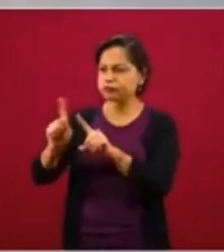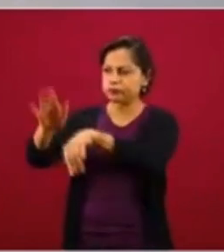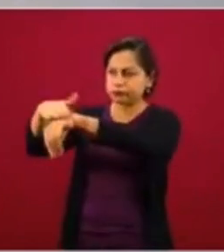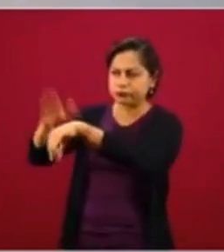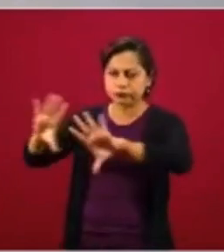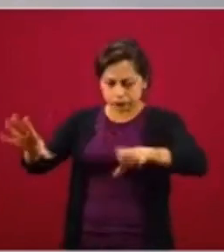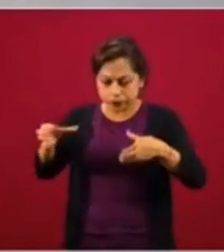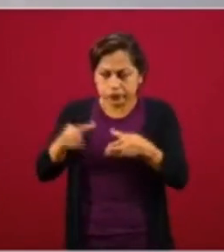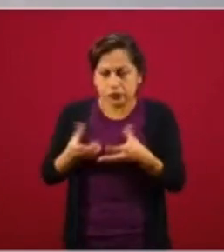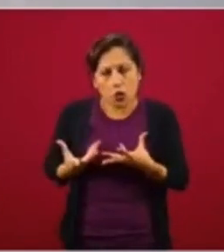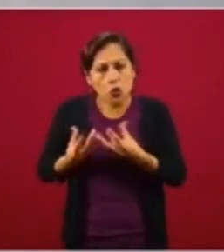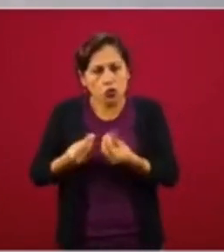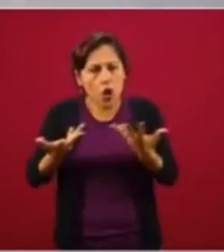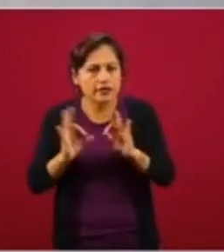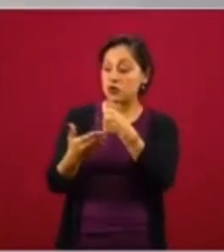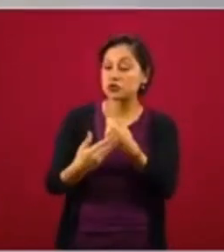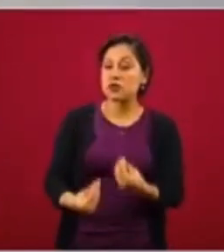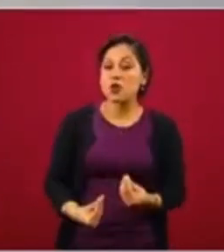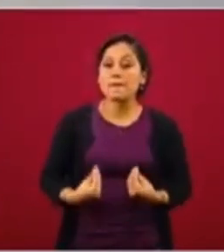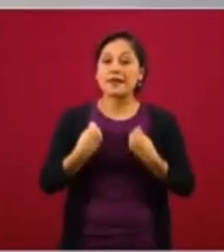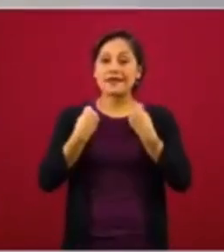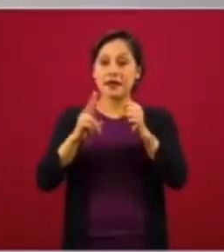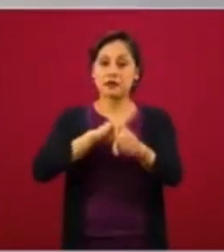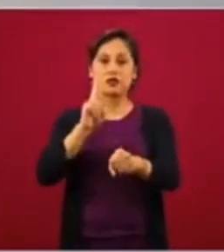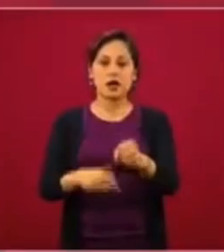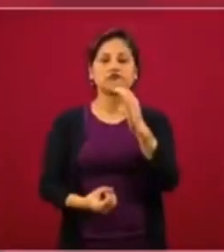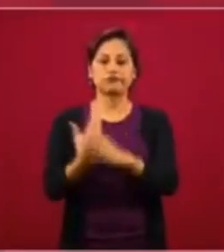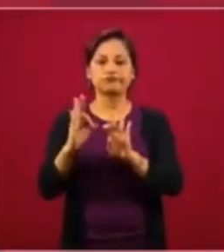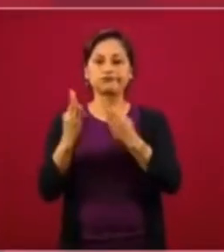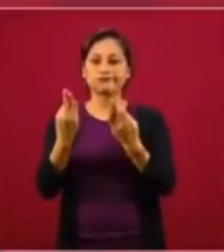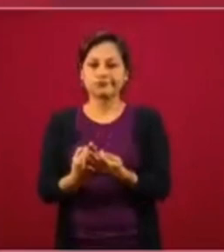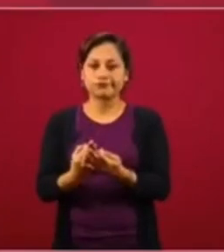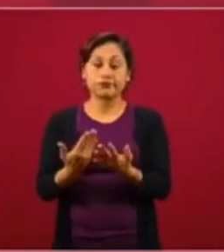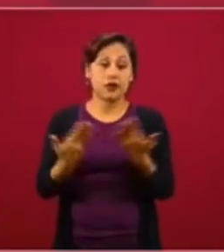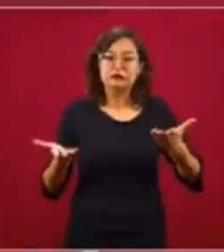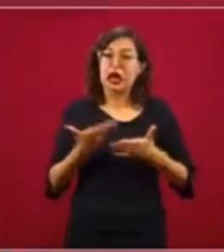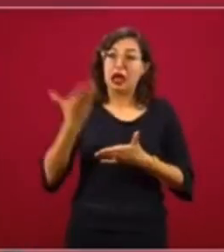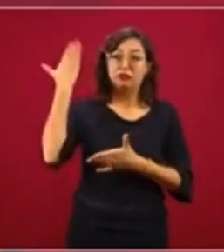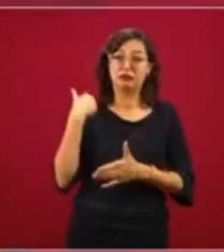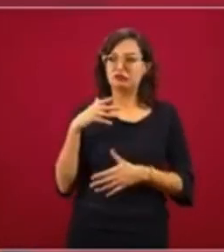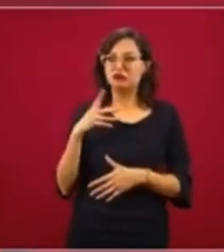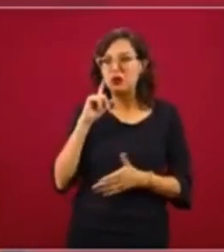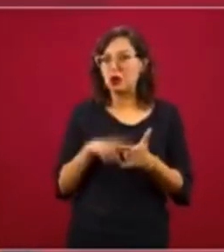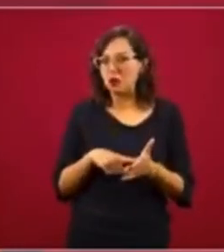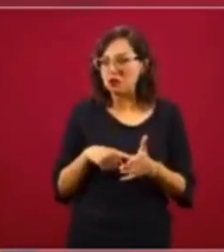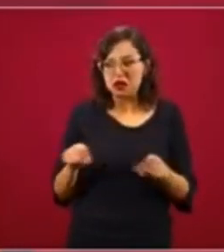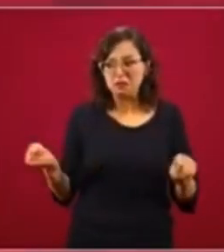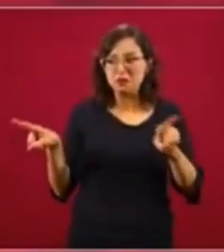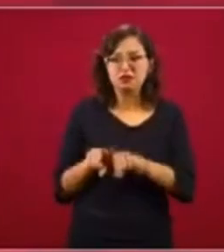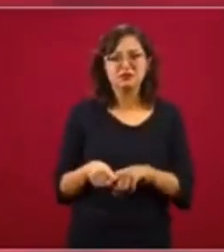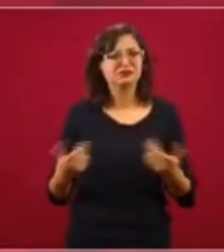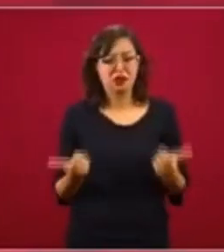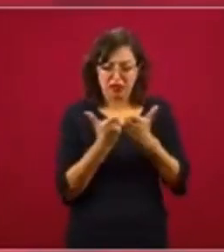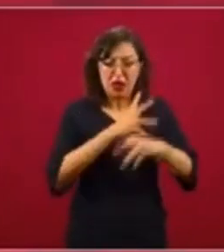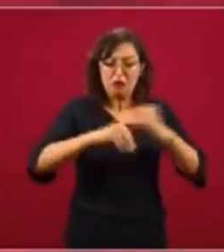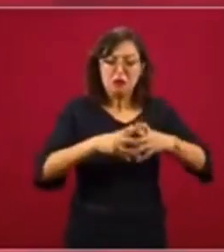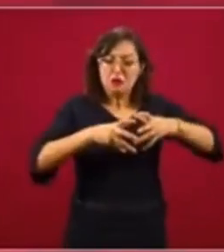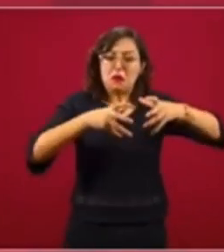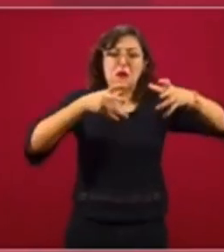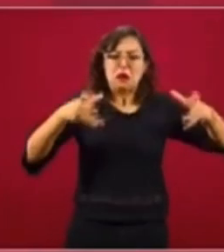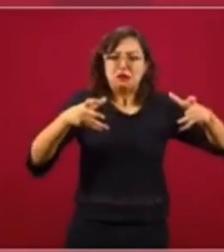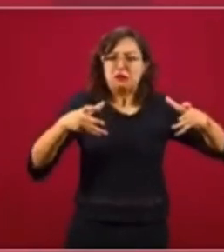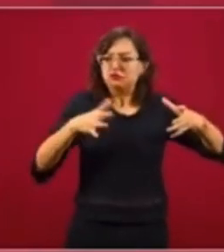que hagamos algo nuevo. No podemos seguir midiendo de la misma manera. No nos sirve nada más el crecimiento,